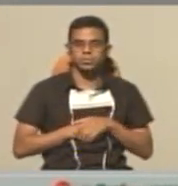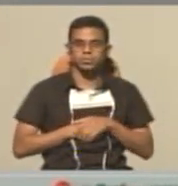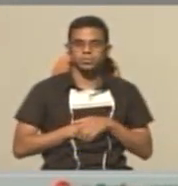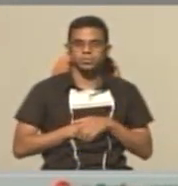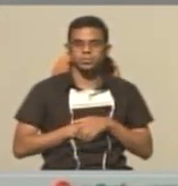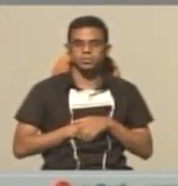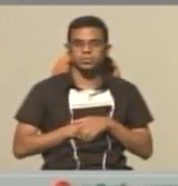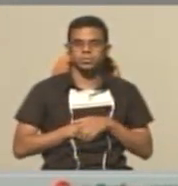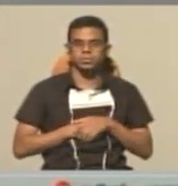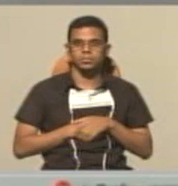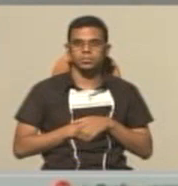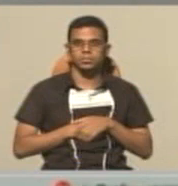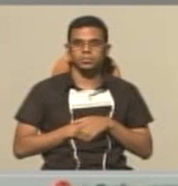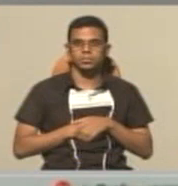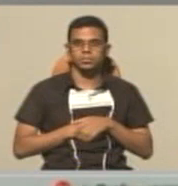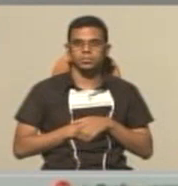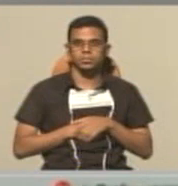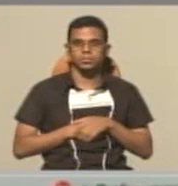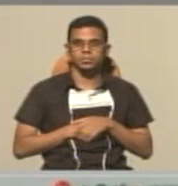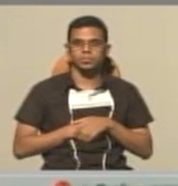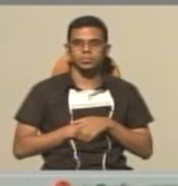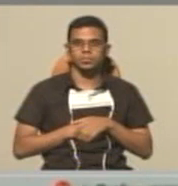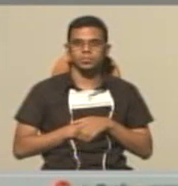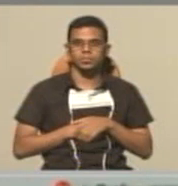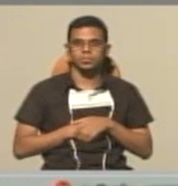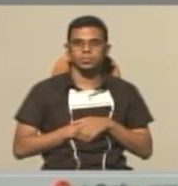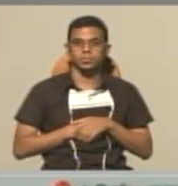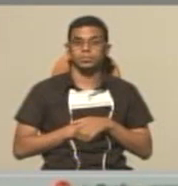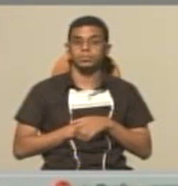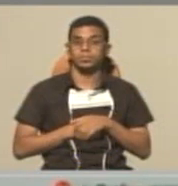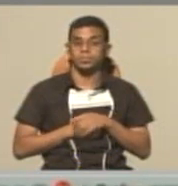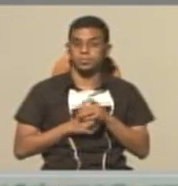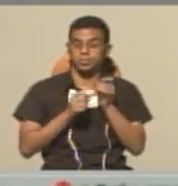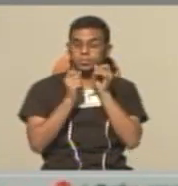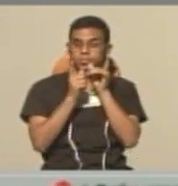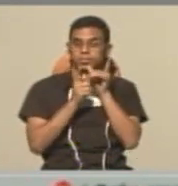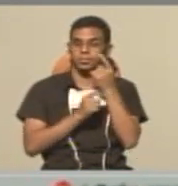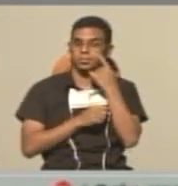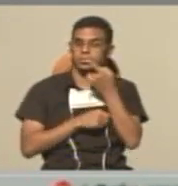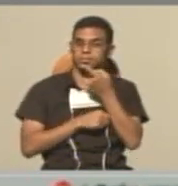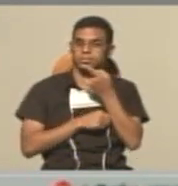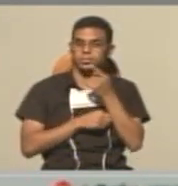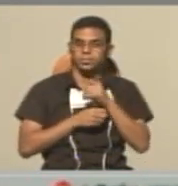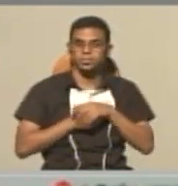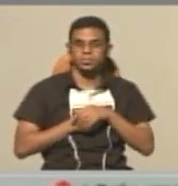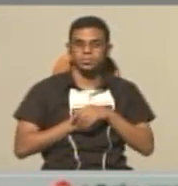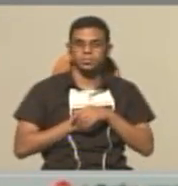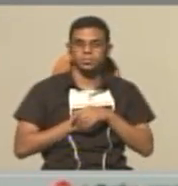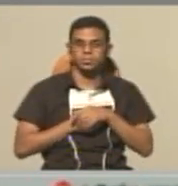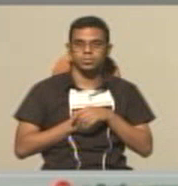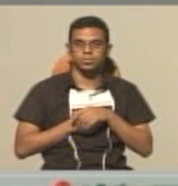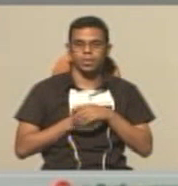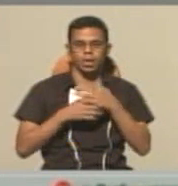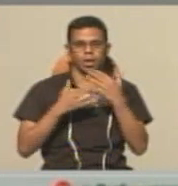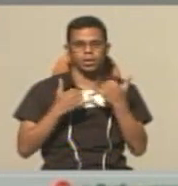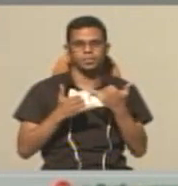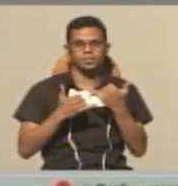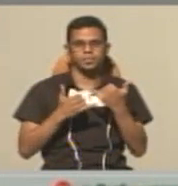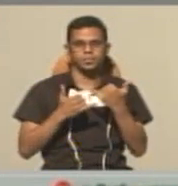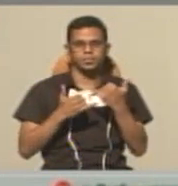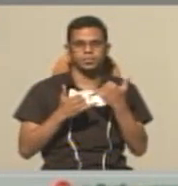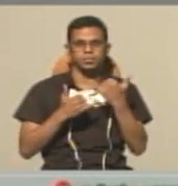presionamos Abrir. Al abrir nuestro audio se